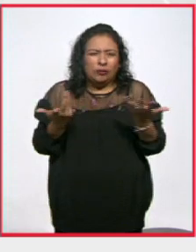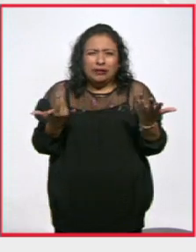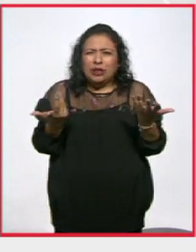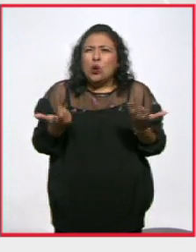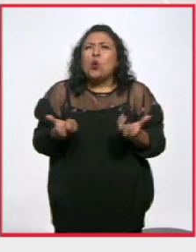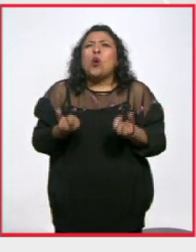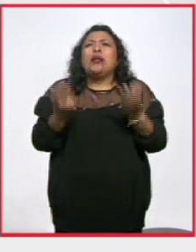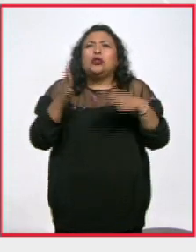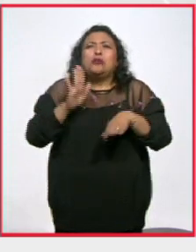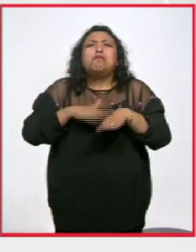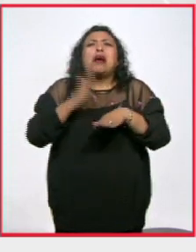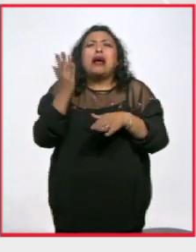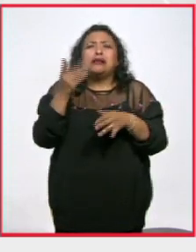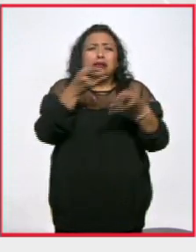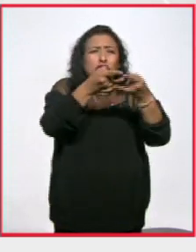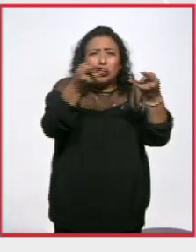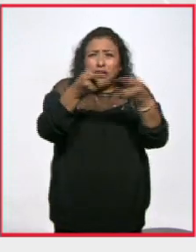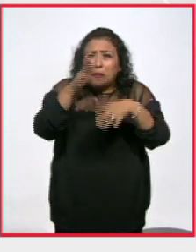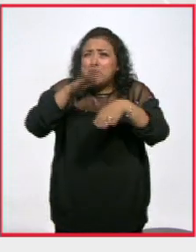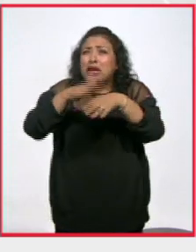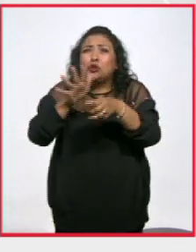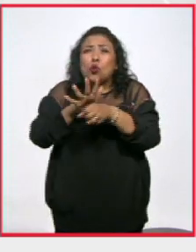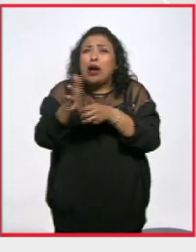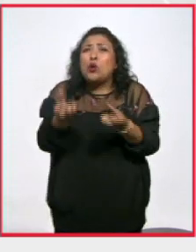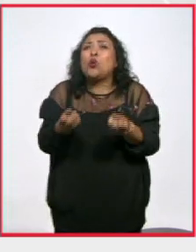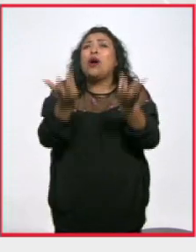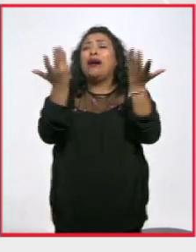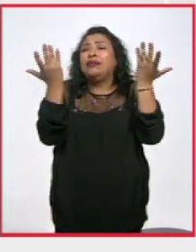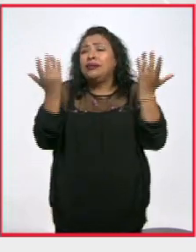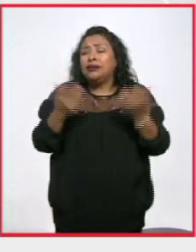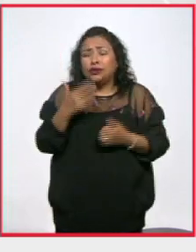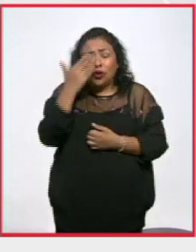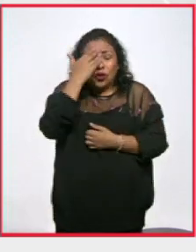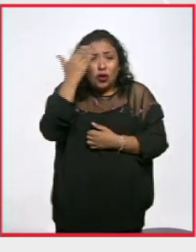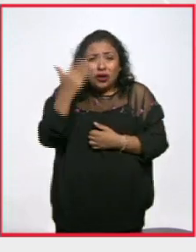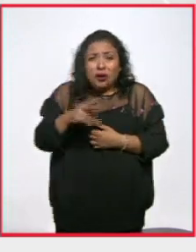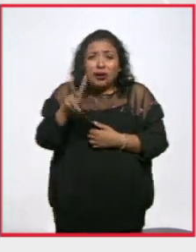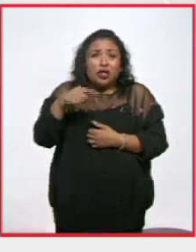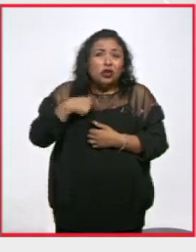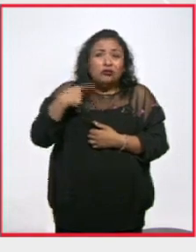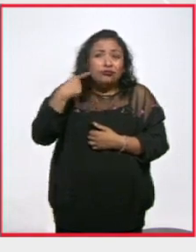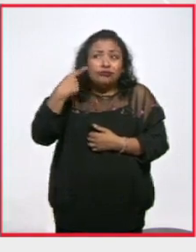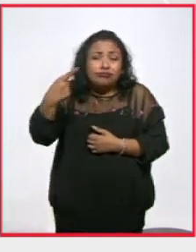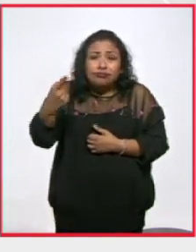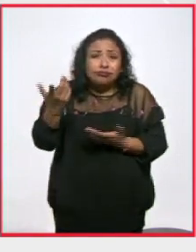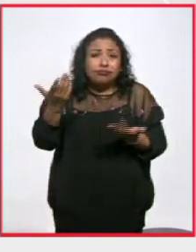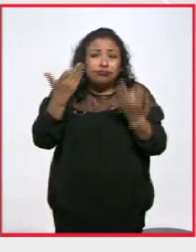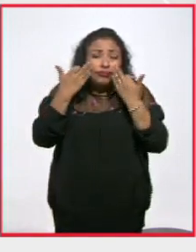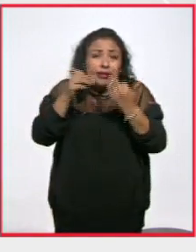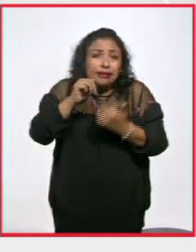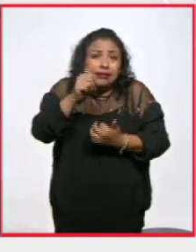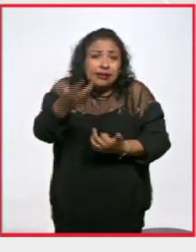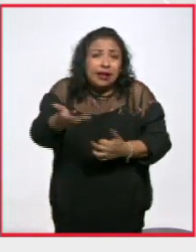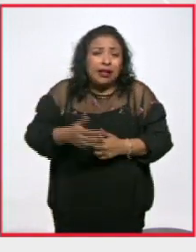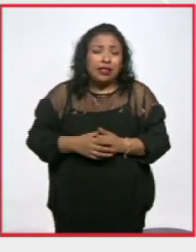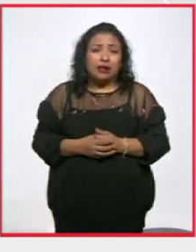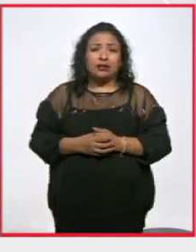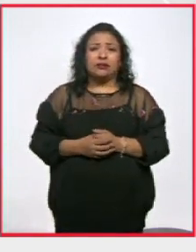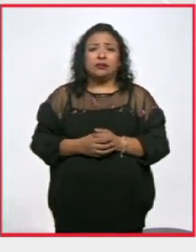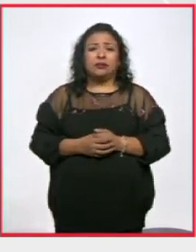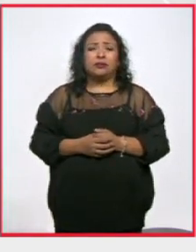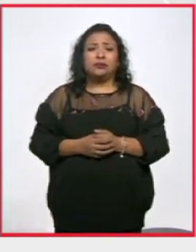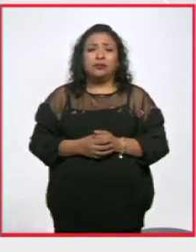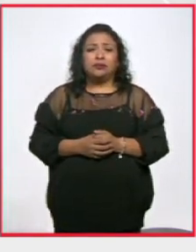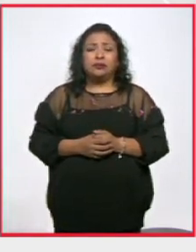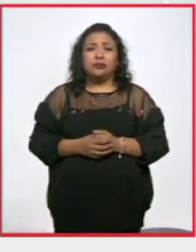¿cuántas otras hay de esas historias que no vi o que no escuché? Este es el lugar donde la encontraron a mi